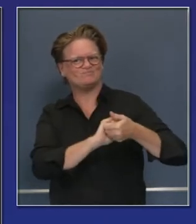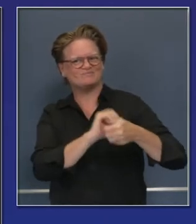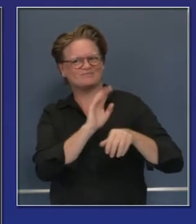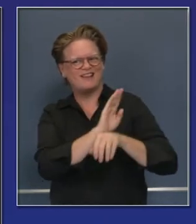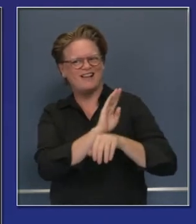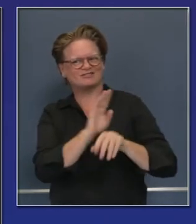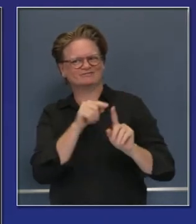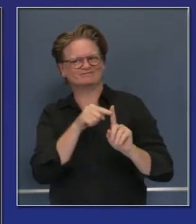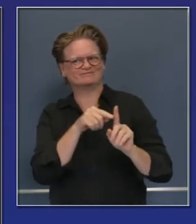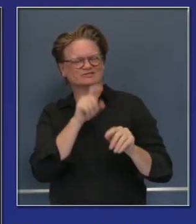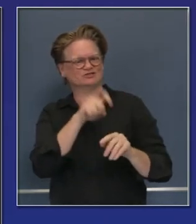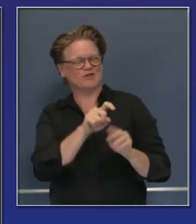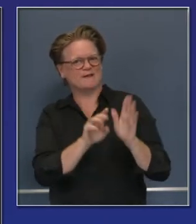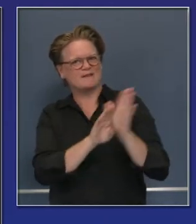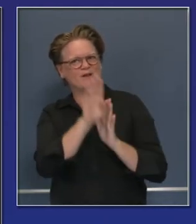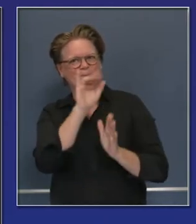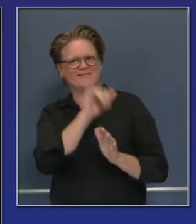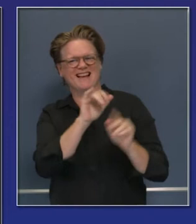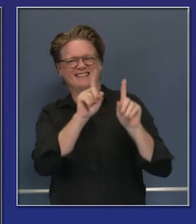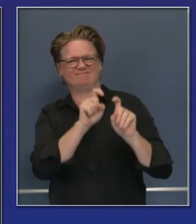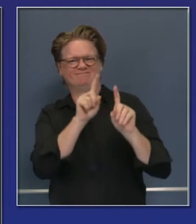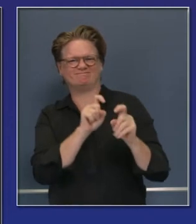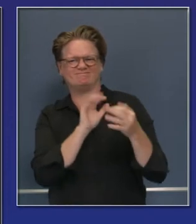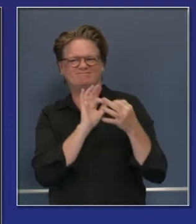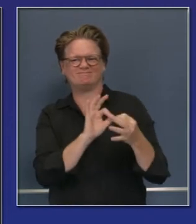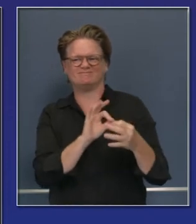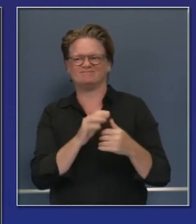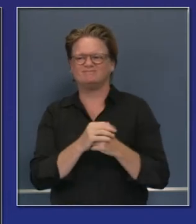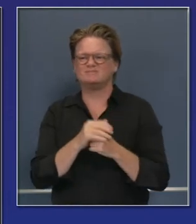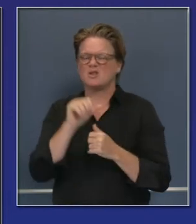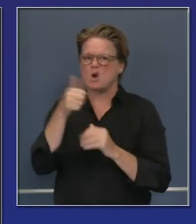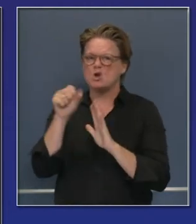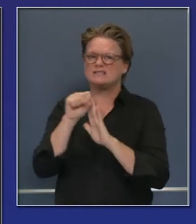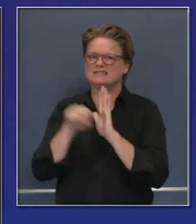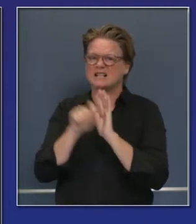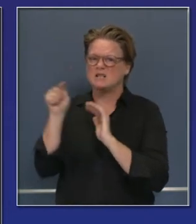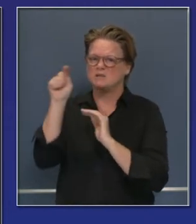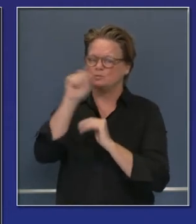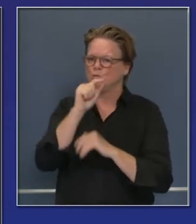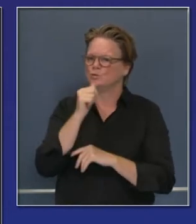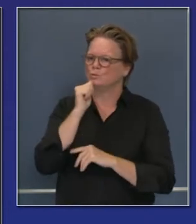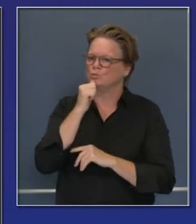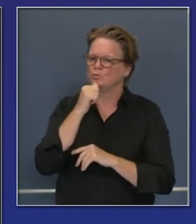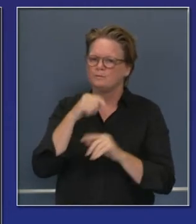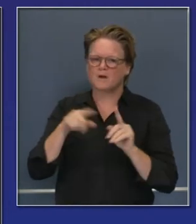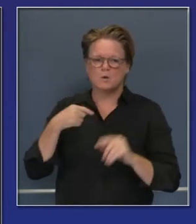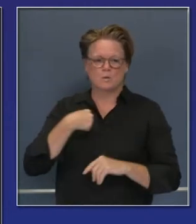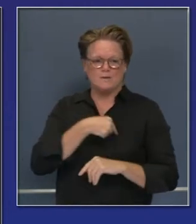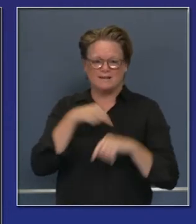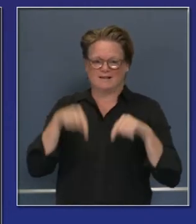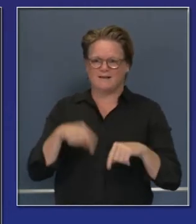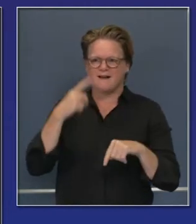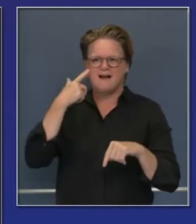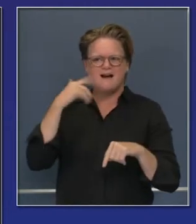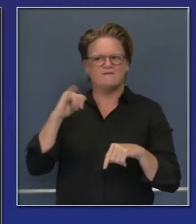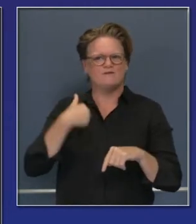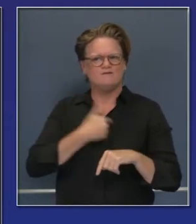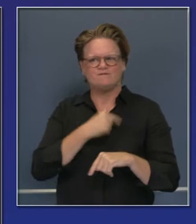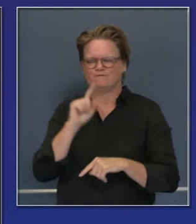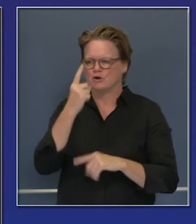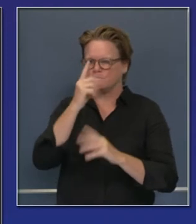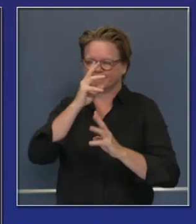aunque otros estados están teniendo problemas en California, al igual con los equipos de protección individual,